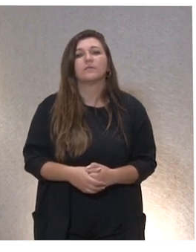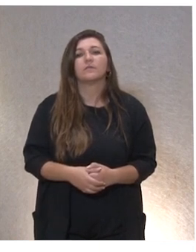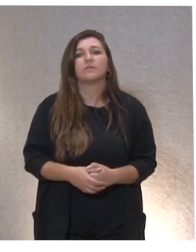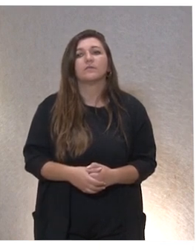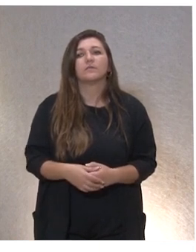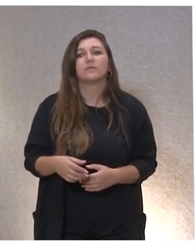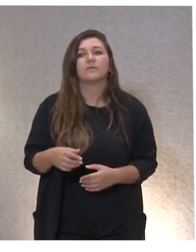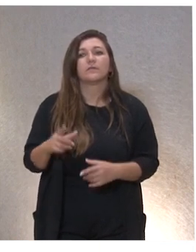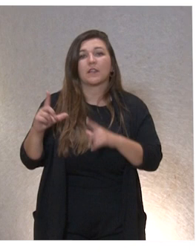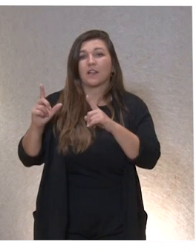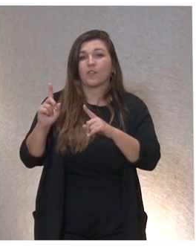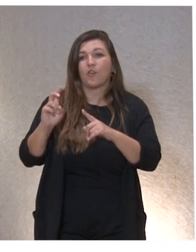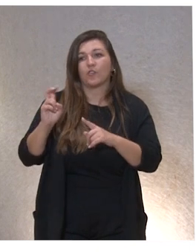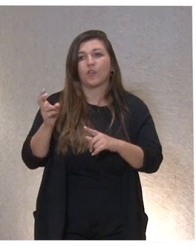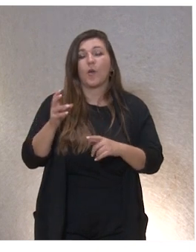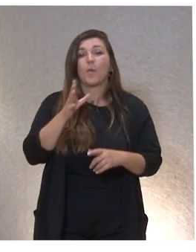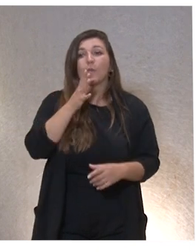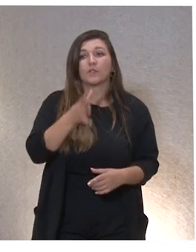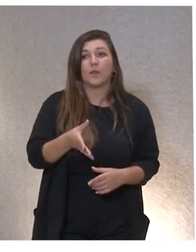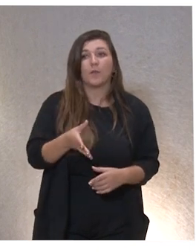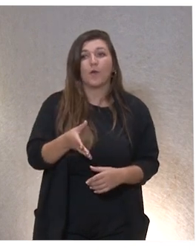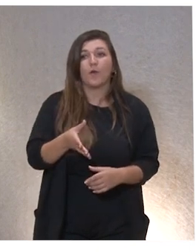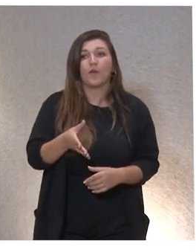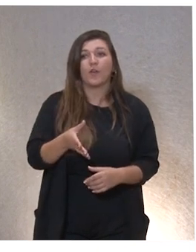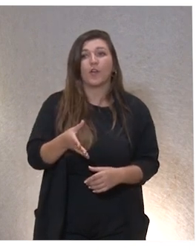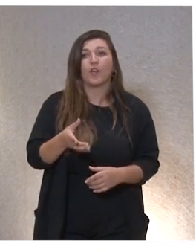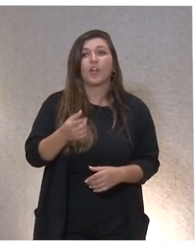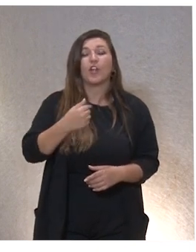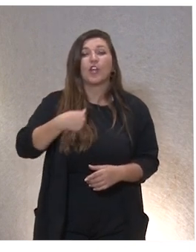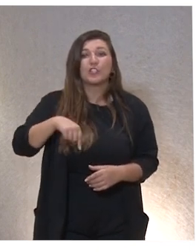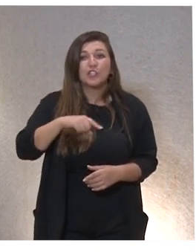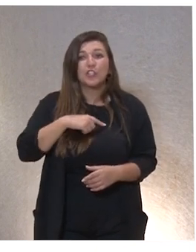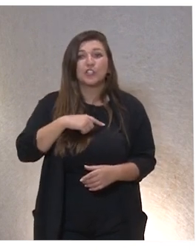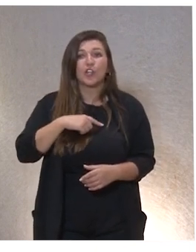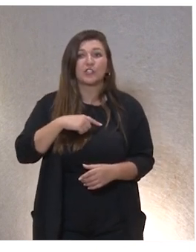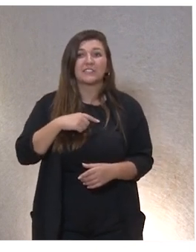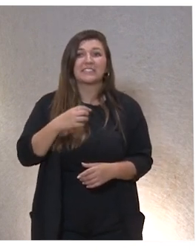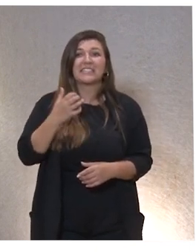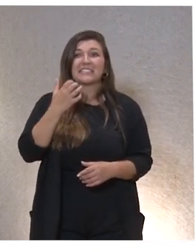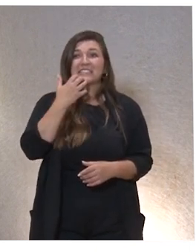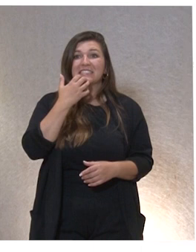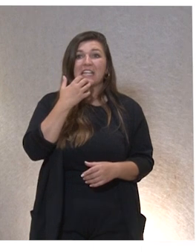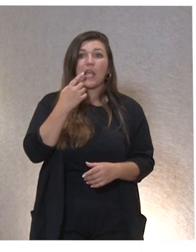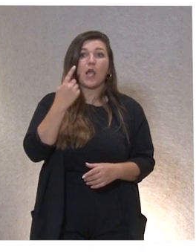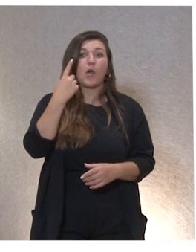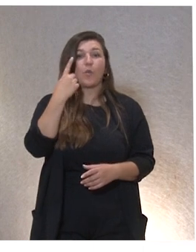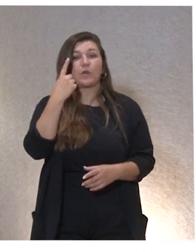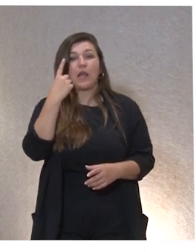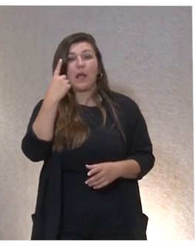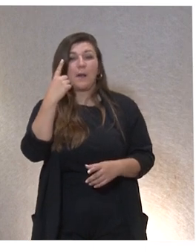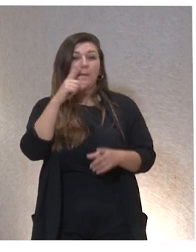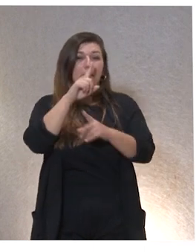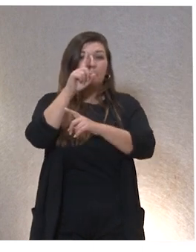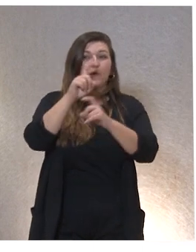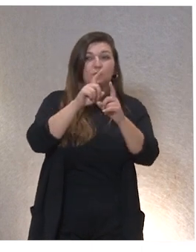No quise. ¿Por qué? Debemos ser capaces de, ante cualquier dilema, y esto es muy importante, ¿no? Porque esto es como una metodología,